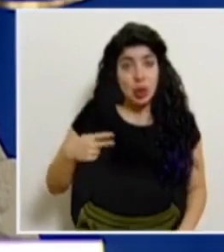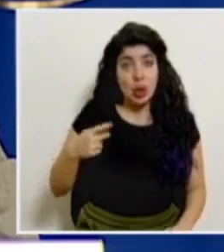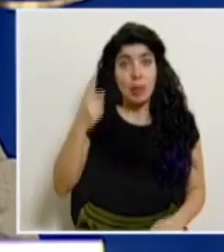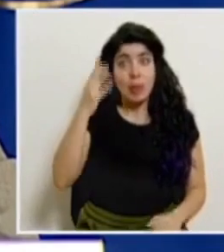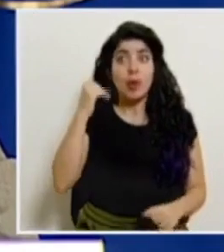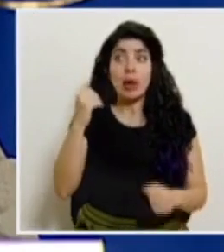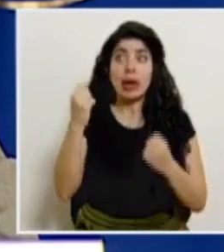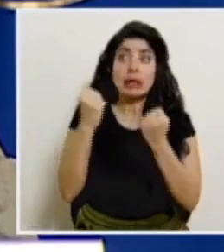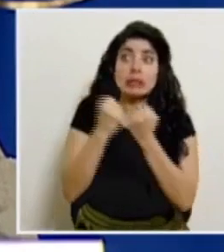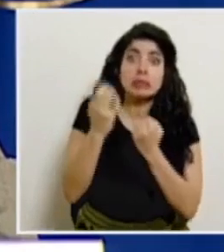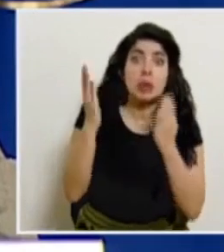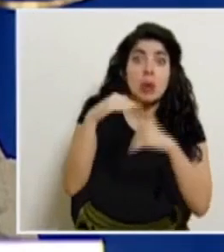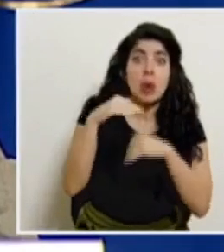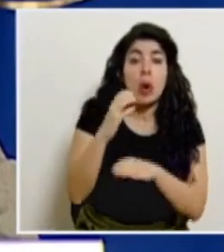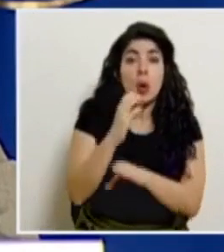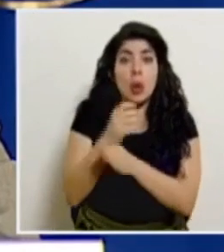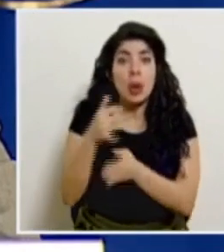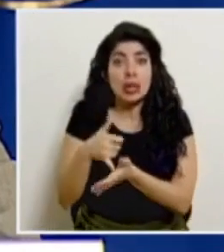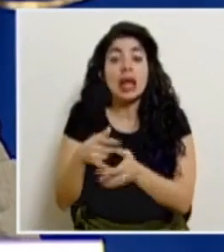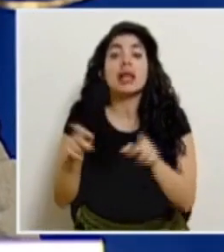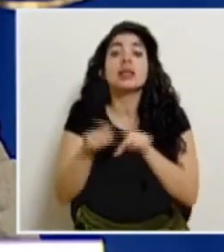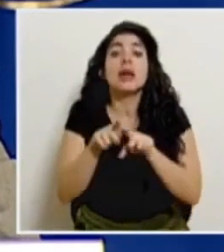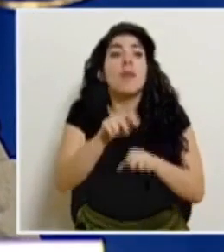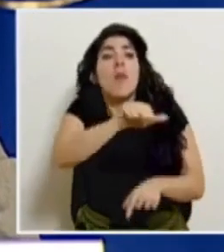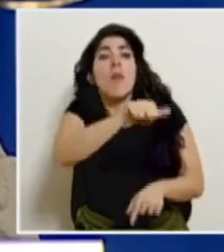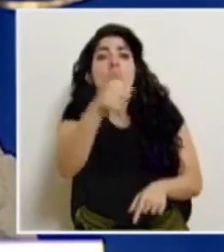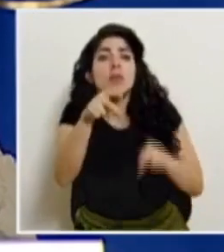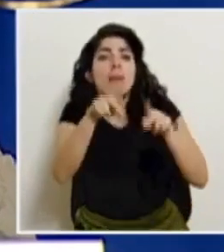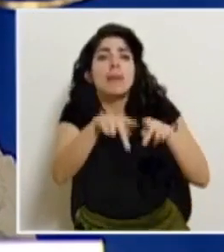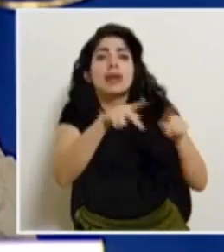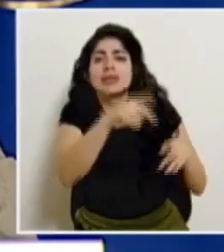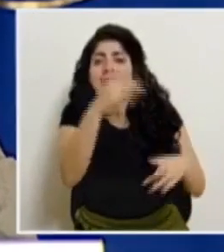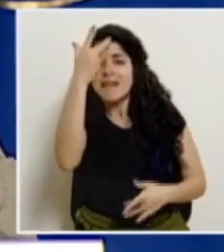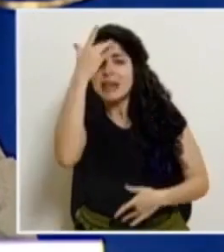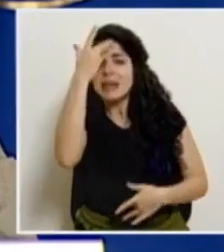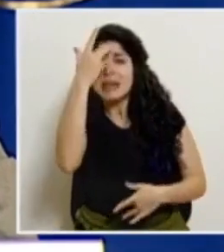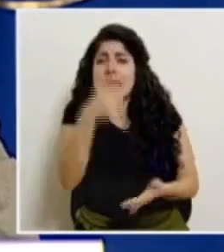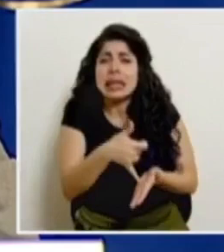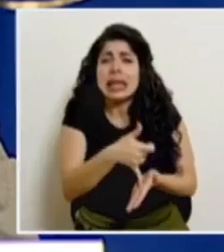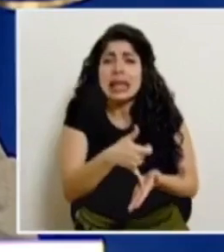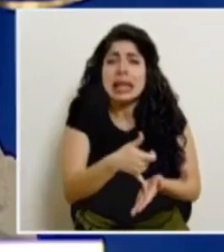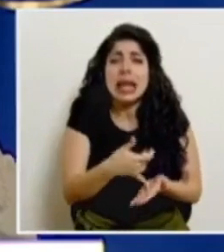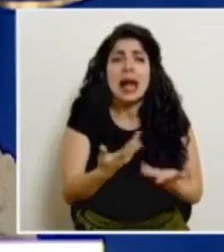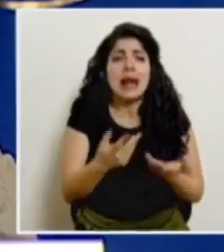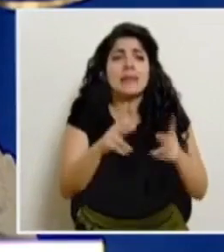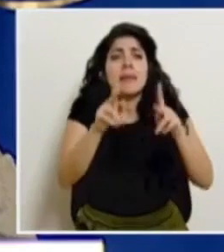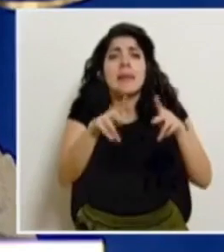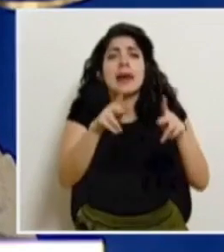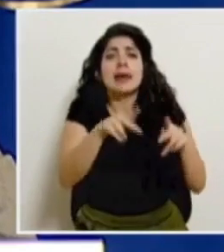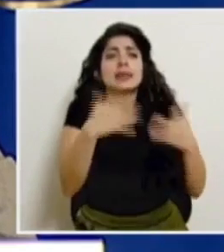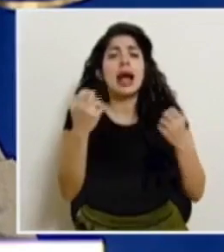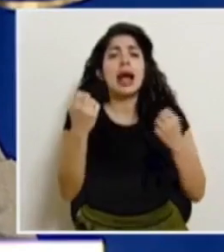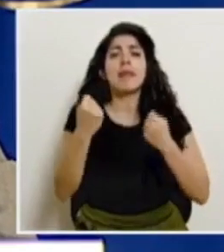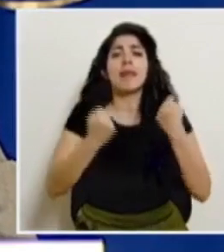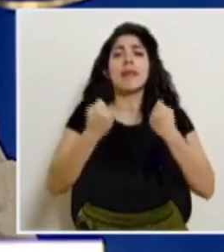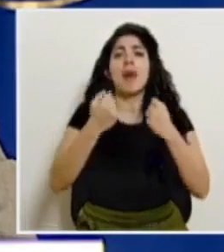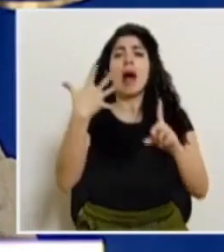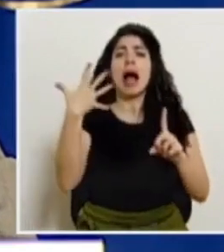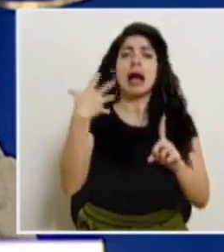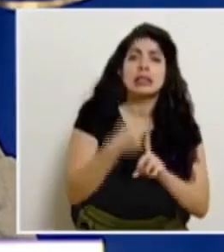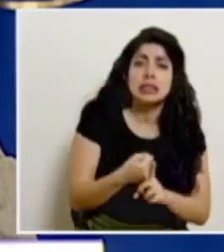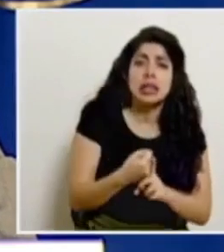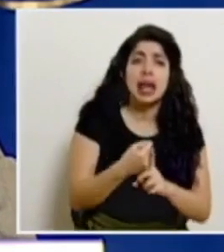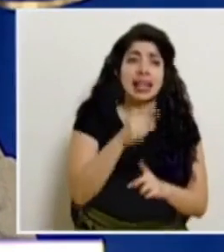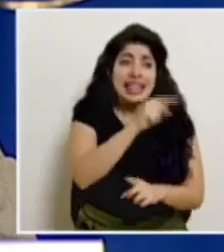una unidad de cuidados intensivos. También las personas que tienen enfermedades crónicas, las personas que se enfrentan a un accidente de tránsito.